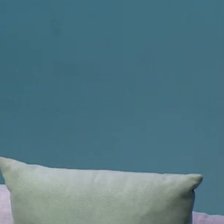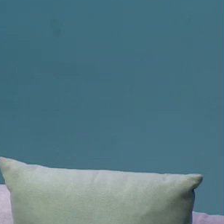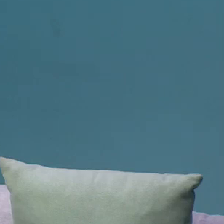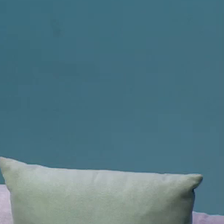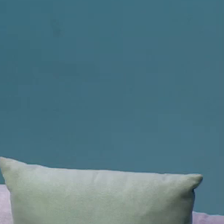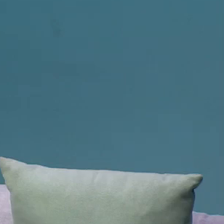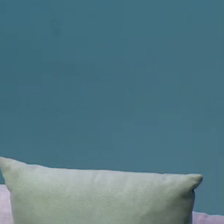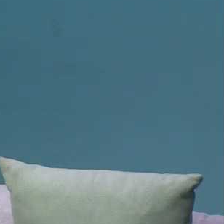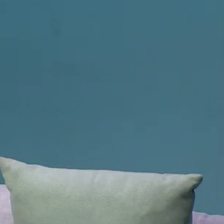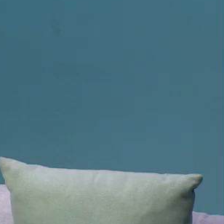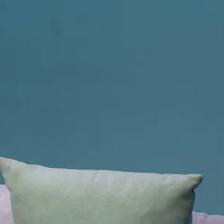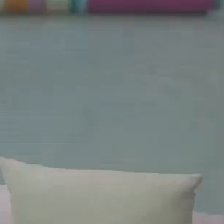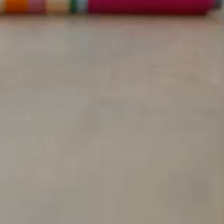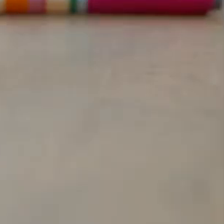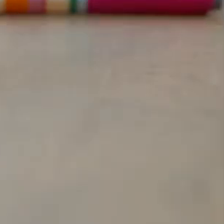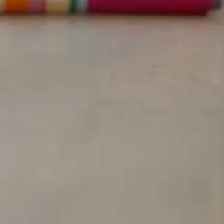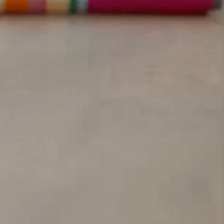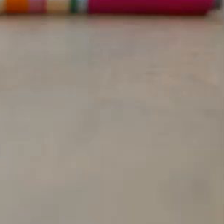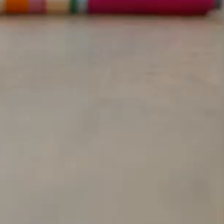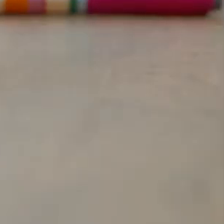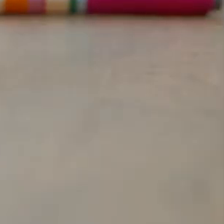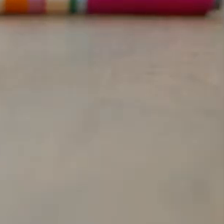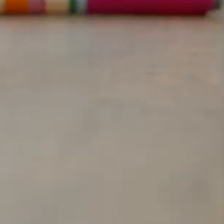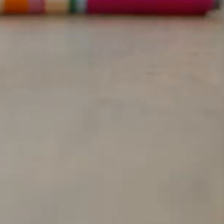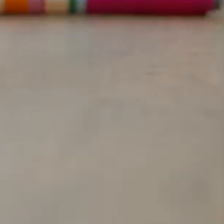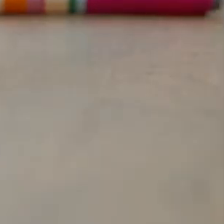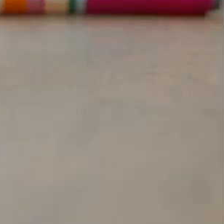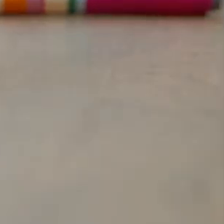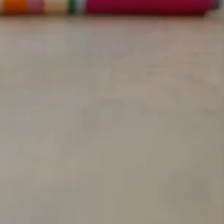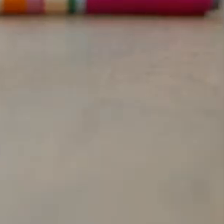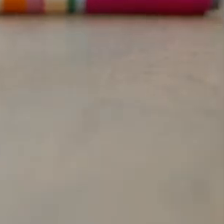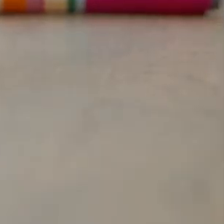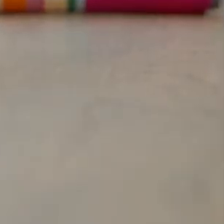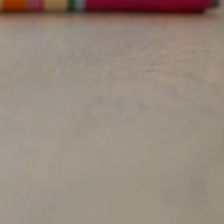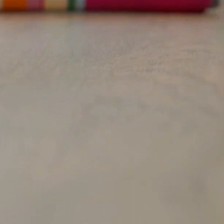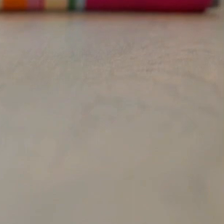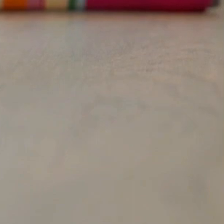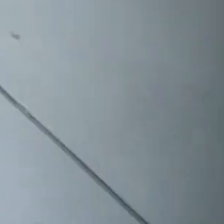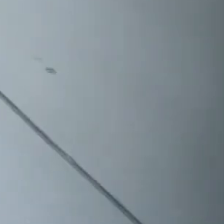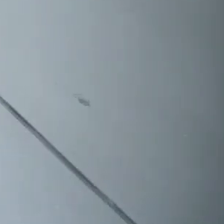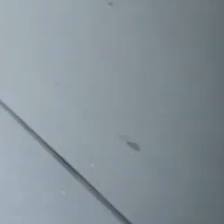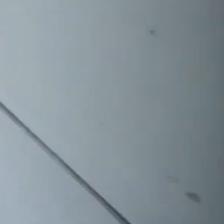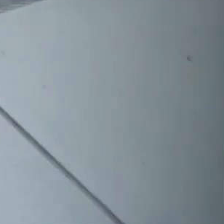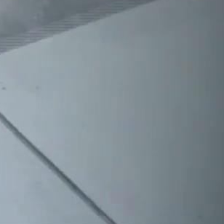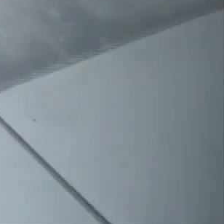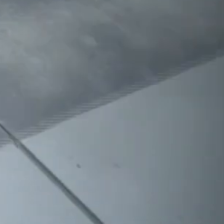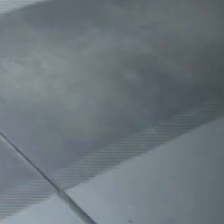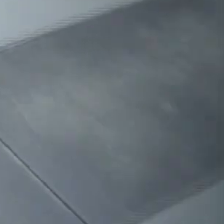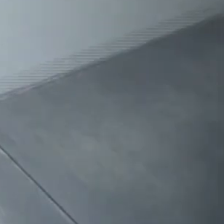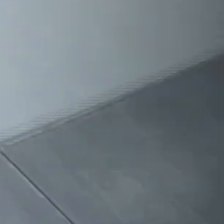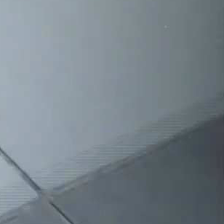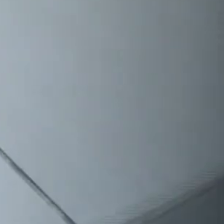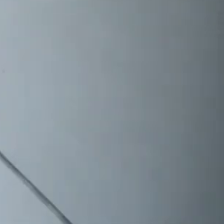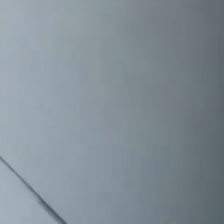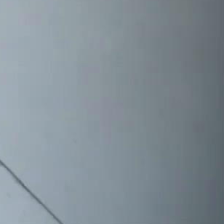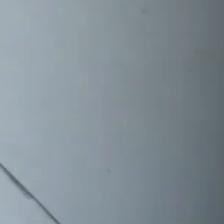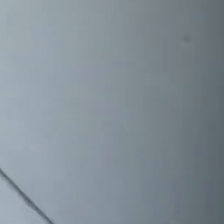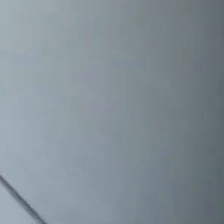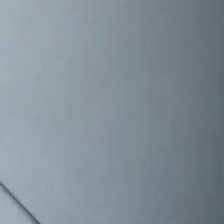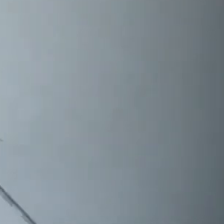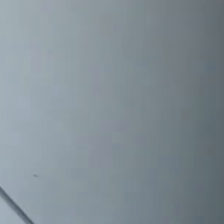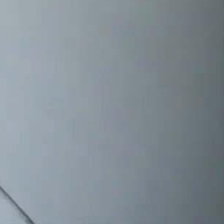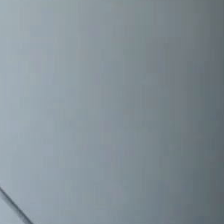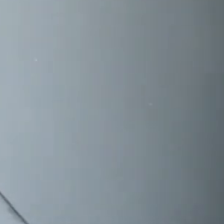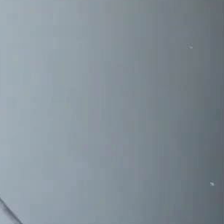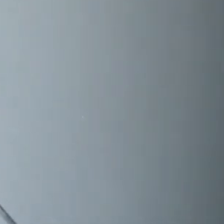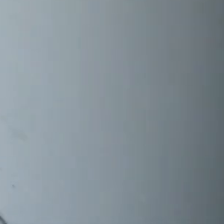jueves a partir de las 7 y 30 en su lado positivo vamos a hablar de cómo la inteligencia artificial le puede ayudar en su trabajo no le tenga miedo